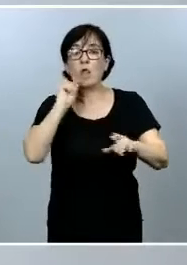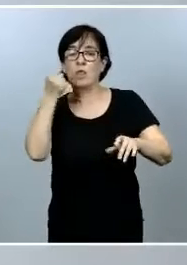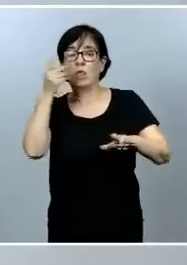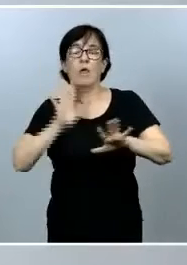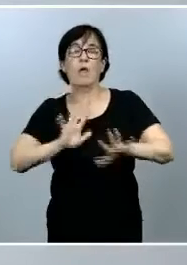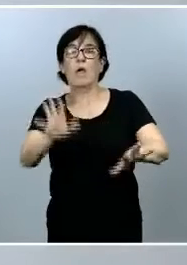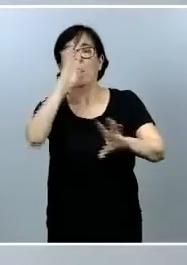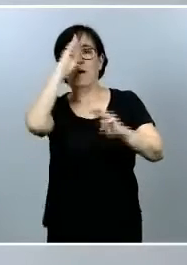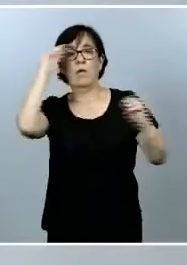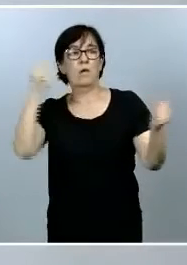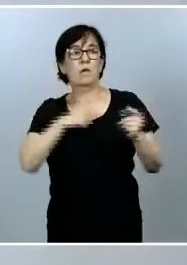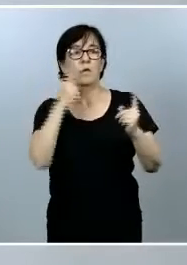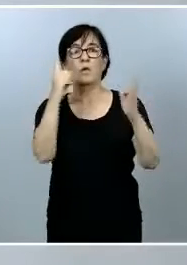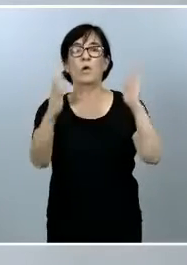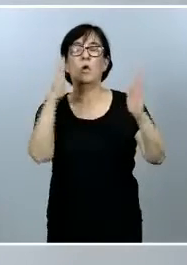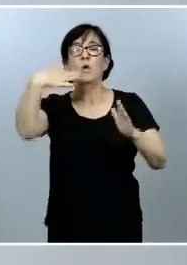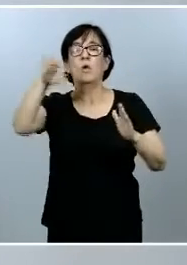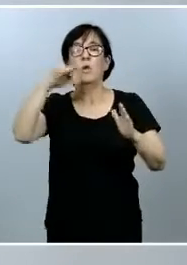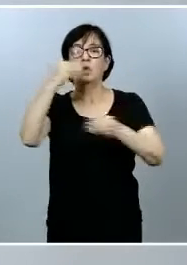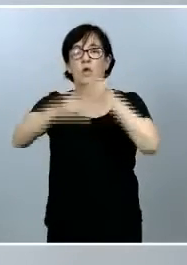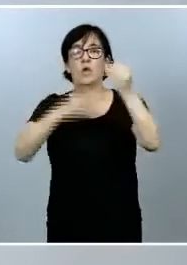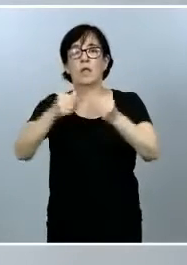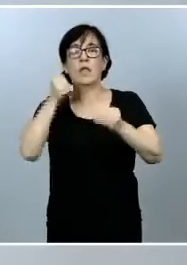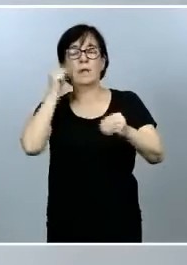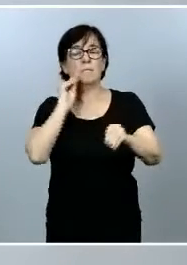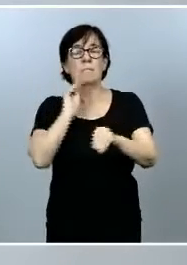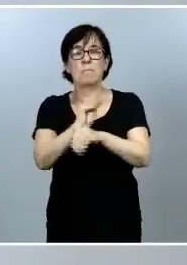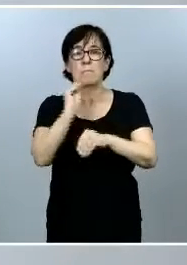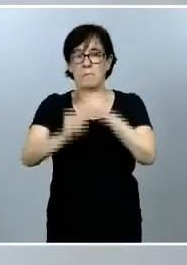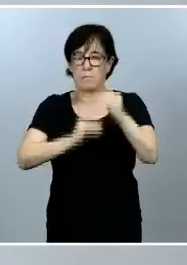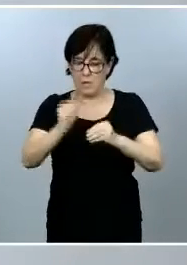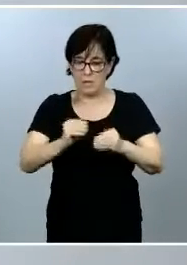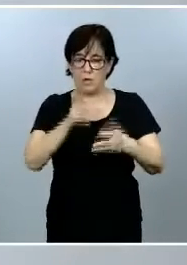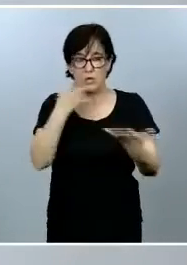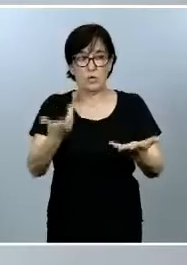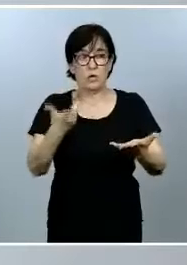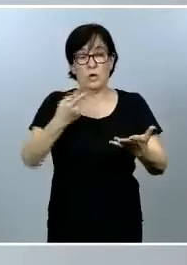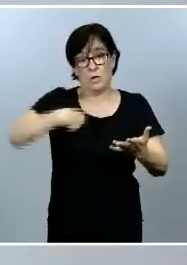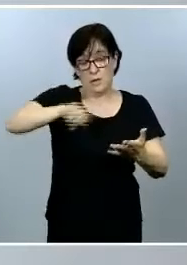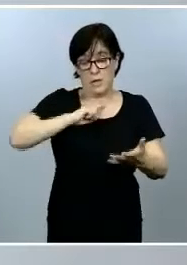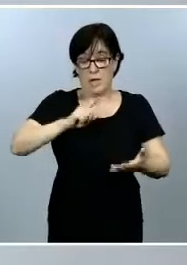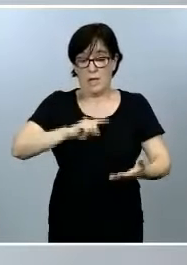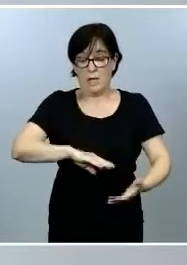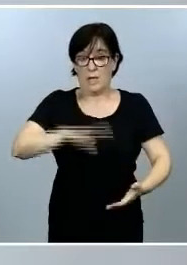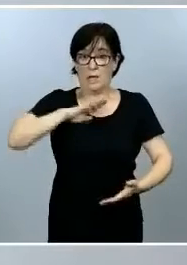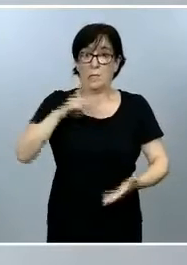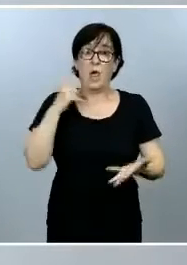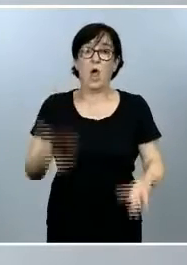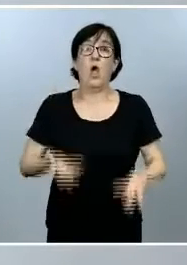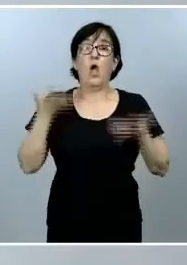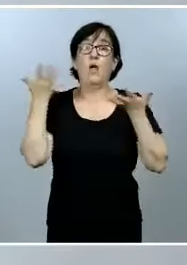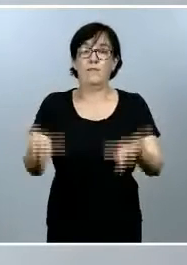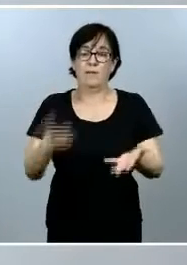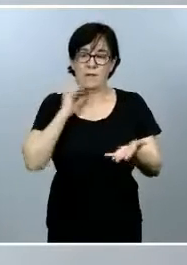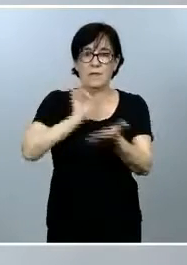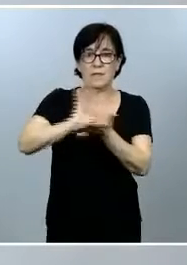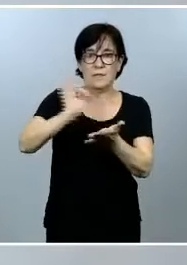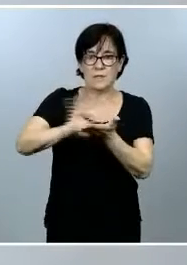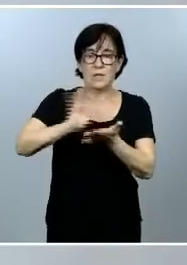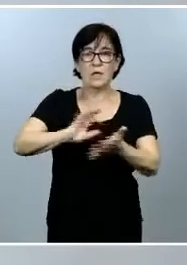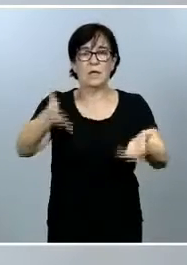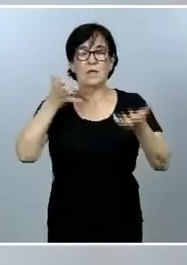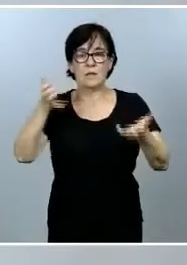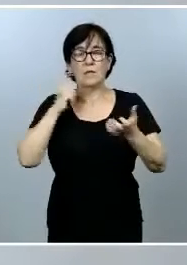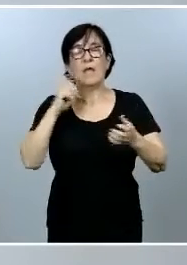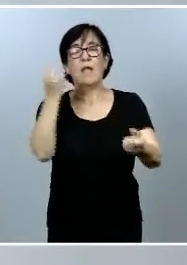a un único uso y mantenga a su capacidad de ofrecer servicio, de ofrecer rendimiento en la